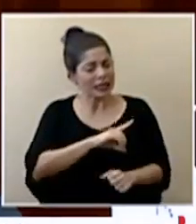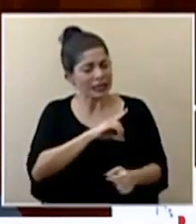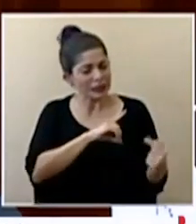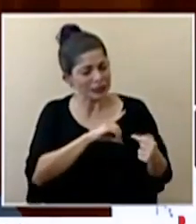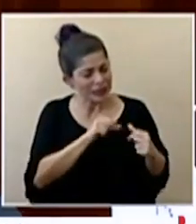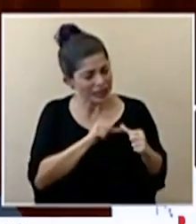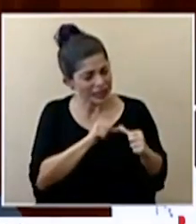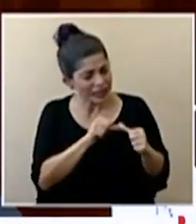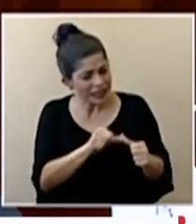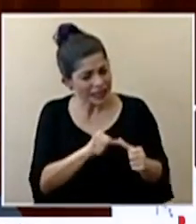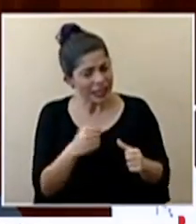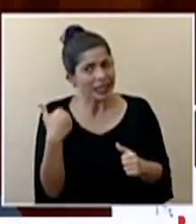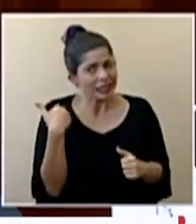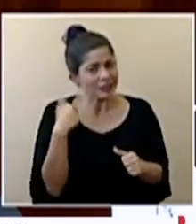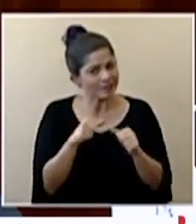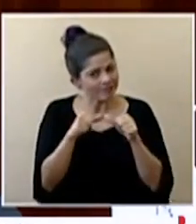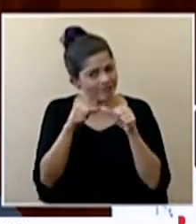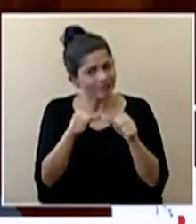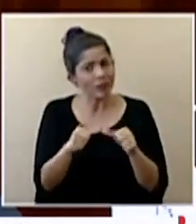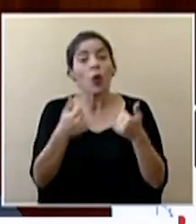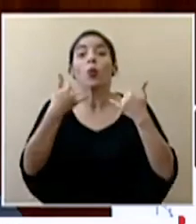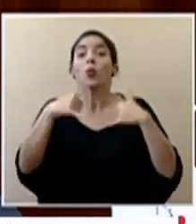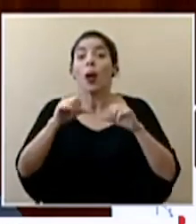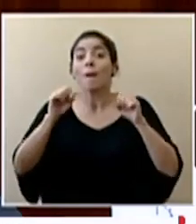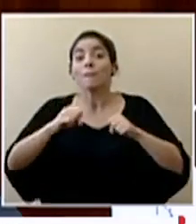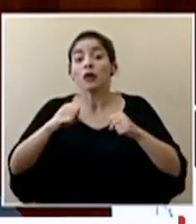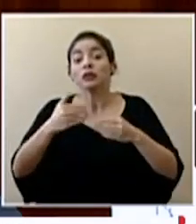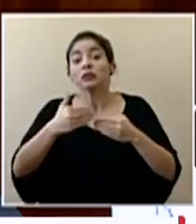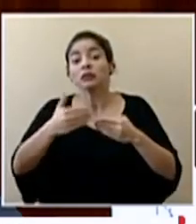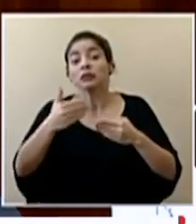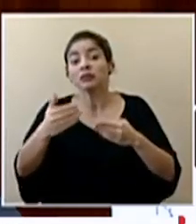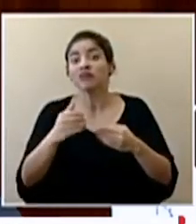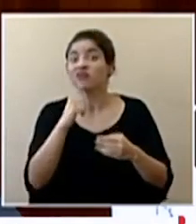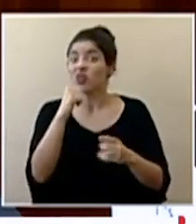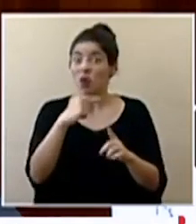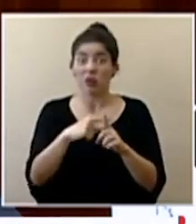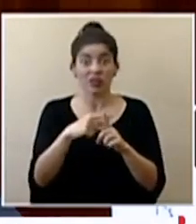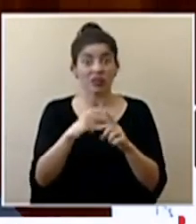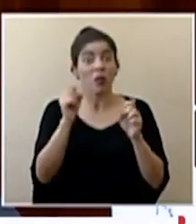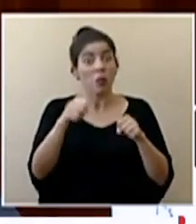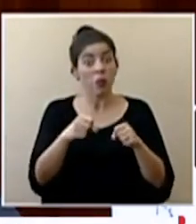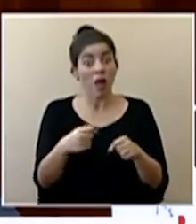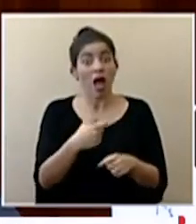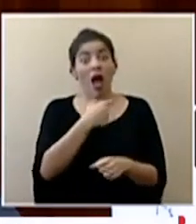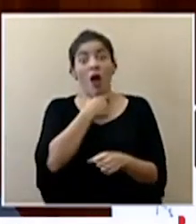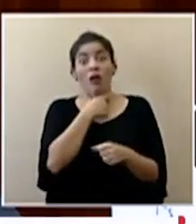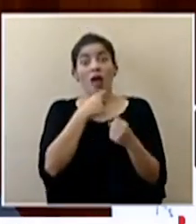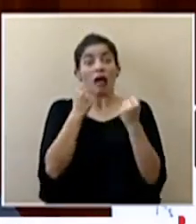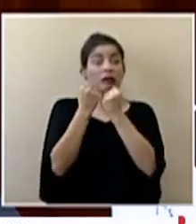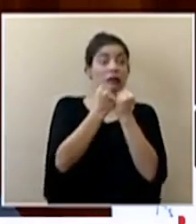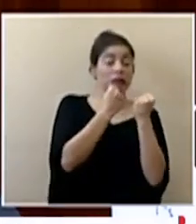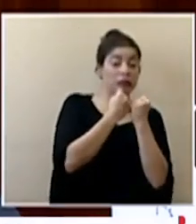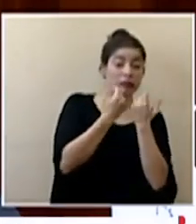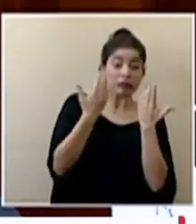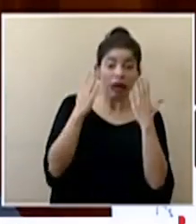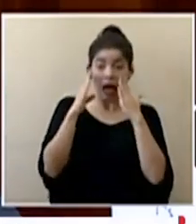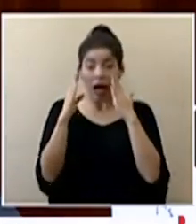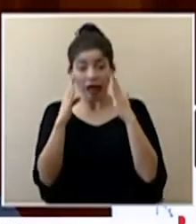el llamado podemos todavía tener un escenario no favorable en donde se saturen los servicios y donde no haya capacidad de darle